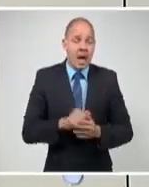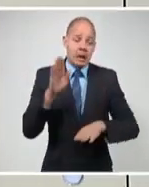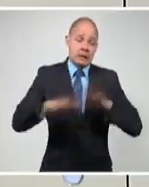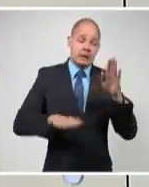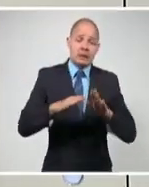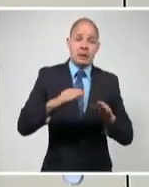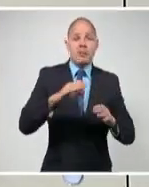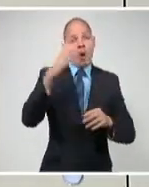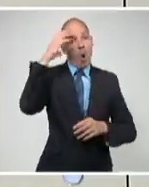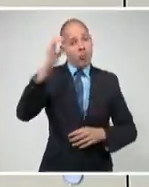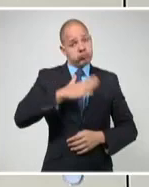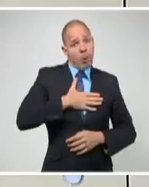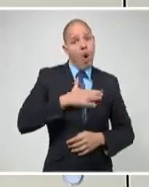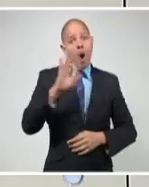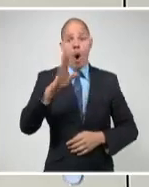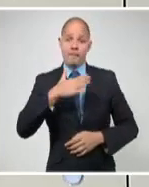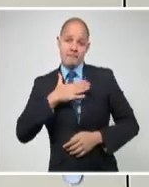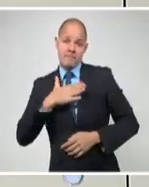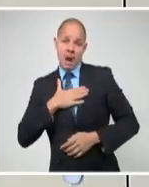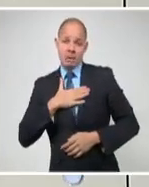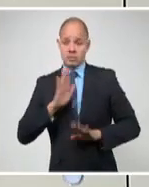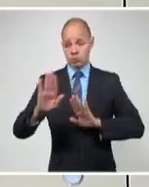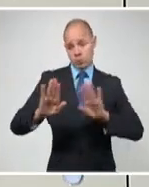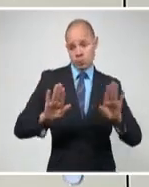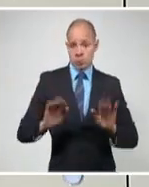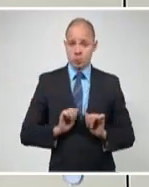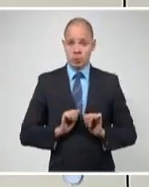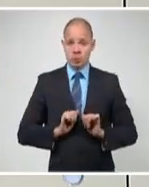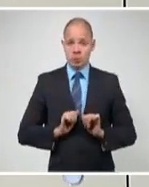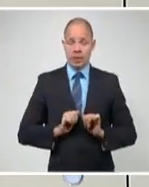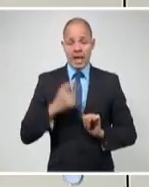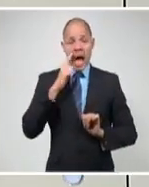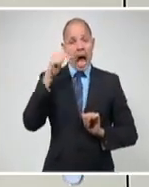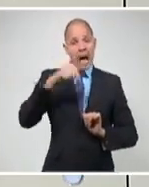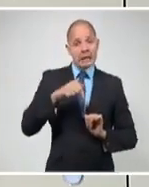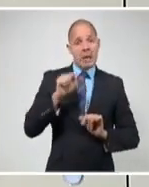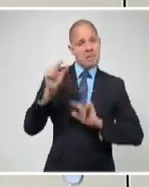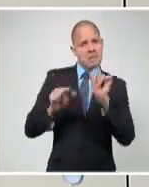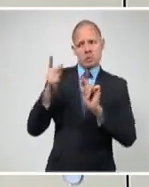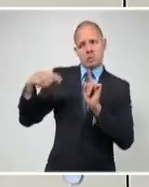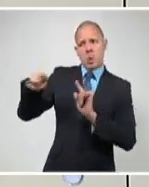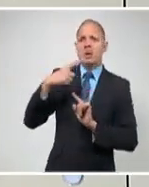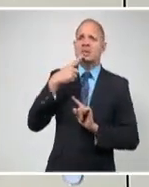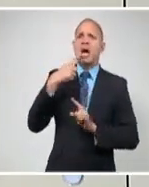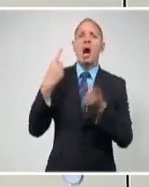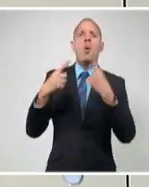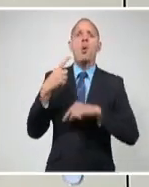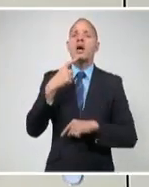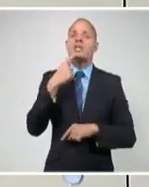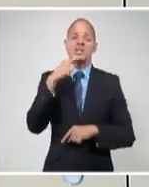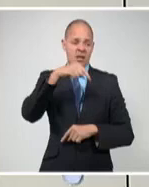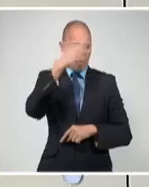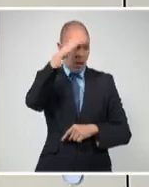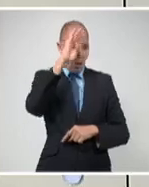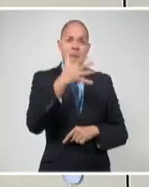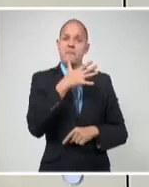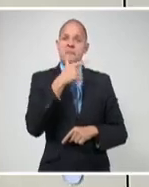responden a nuestro contexto y que desdicen a aquellos que pintan a esta isla como detenida en un irremediable despeñadero.